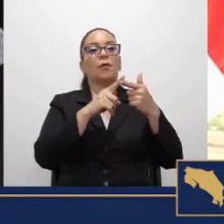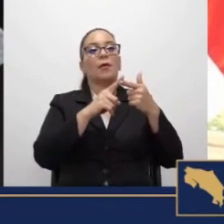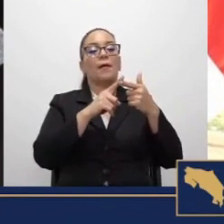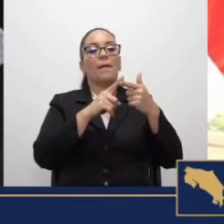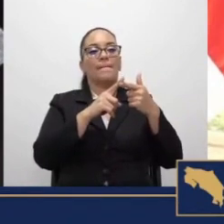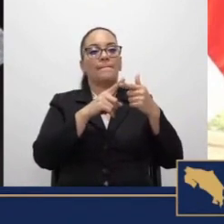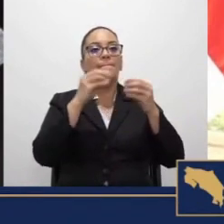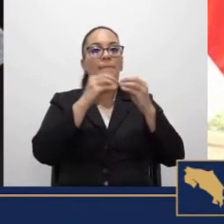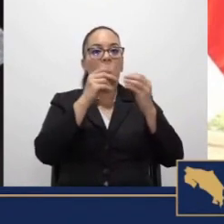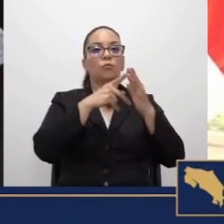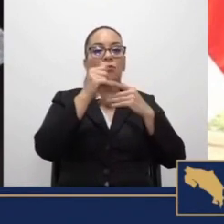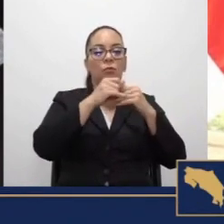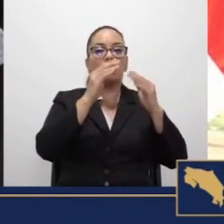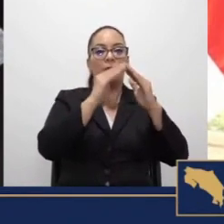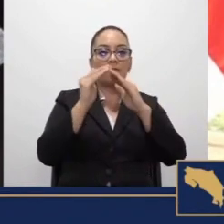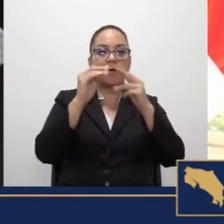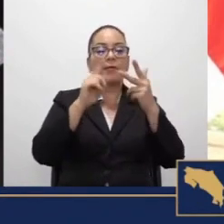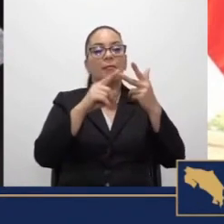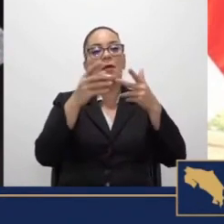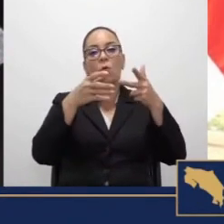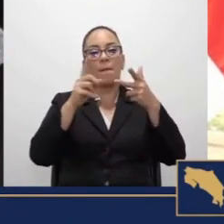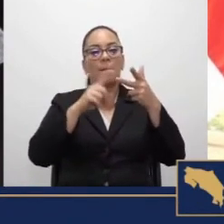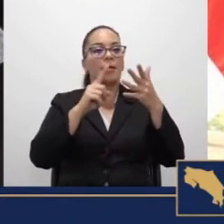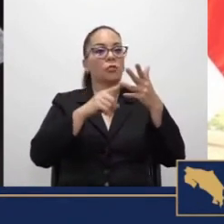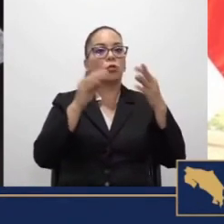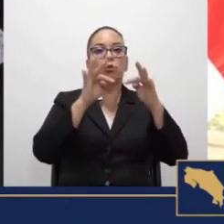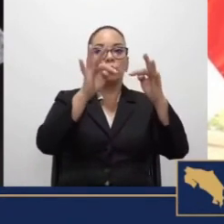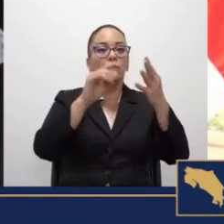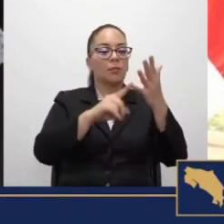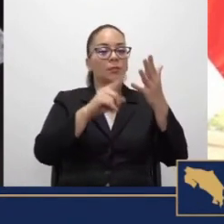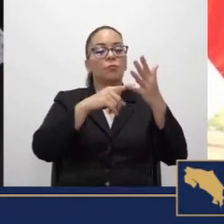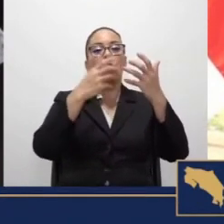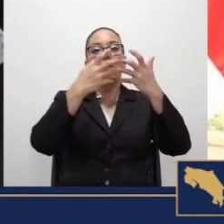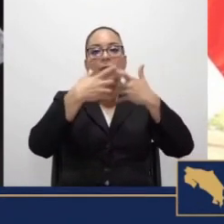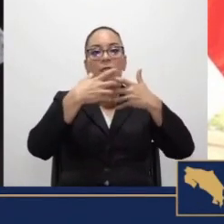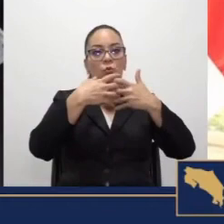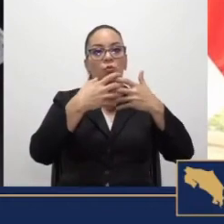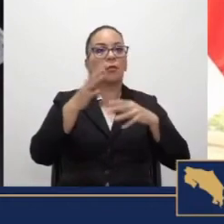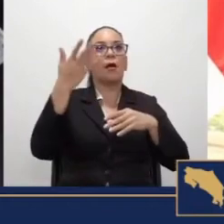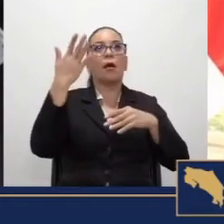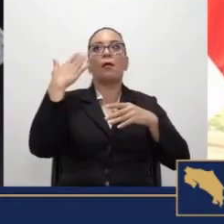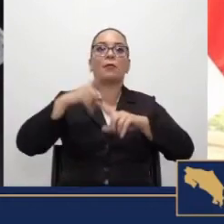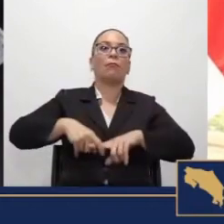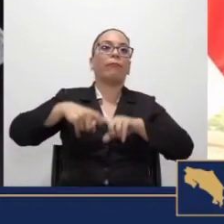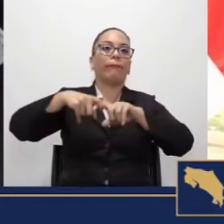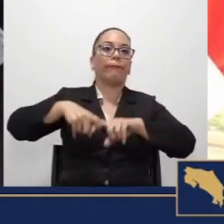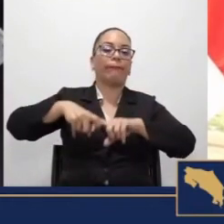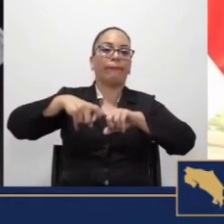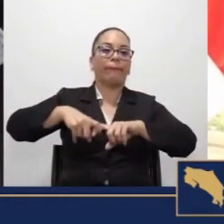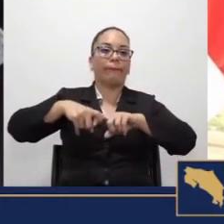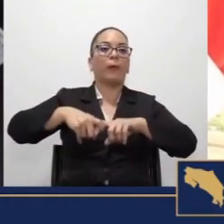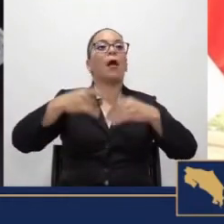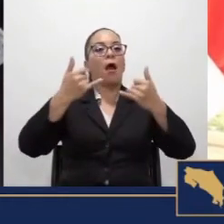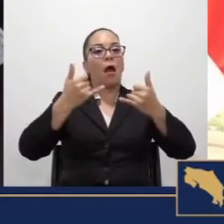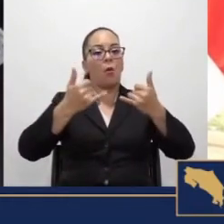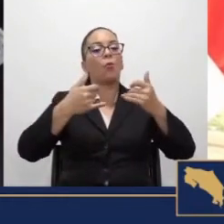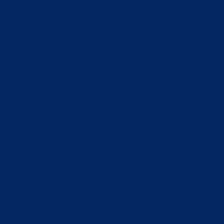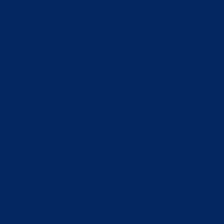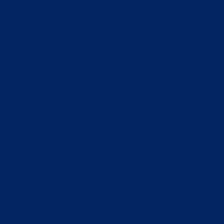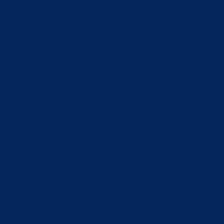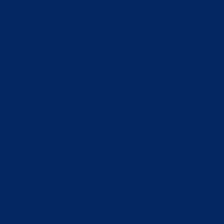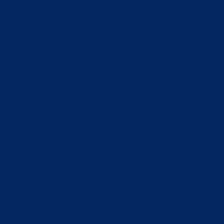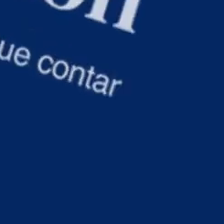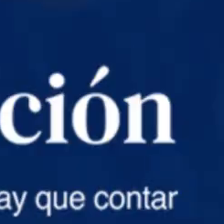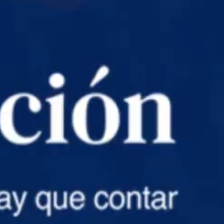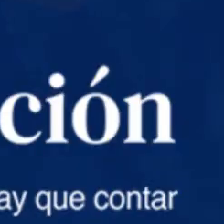vivienda, de comercio, de turismo, industria, que estaban estancados y ahora se van a poder ejecutar.